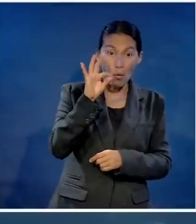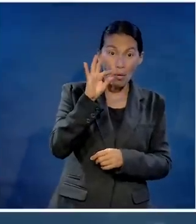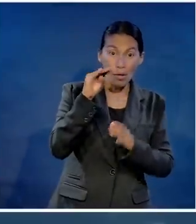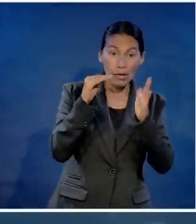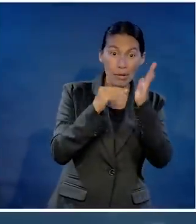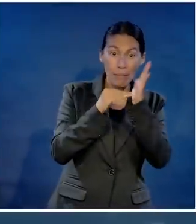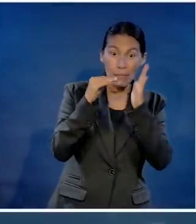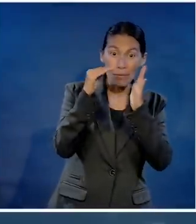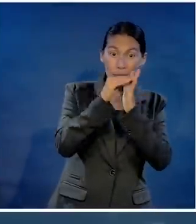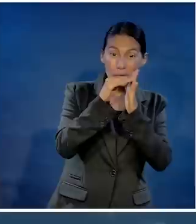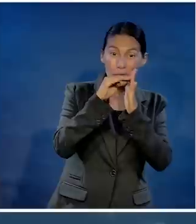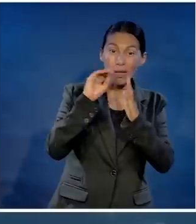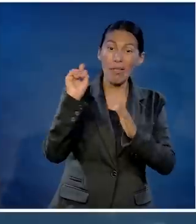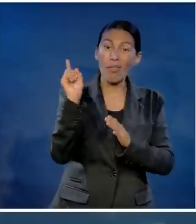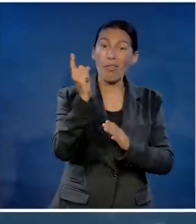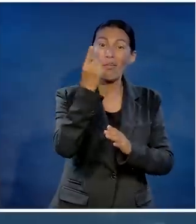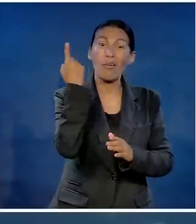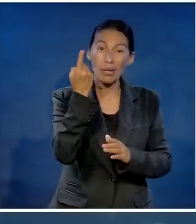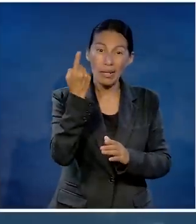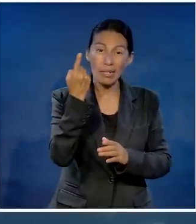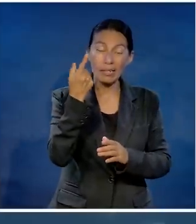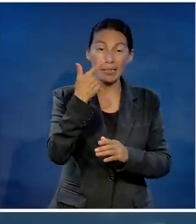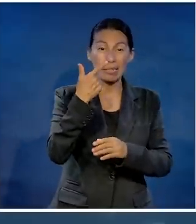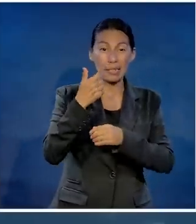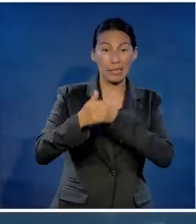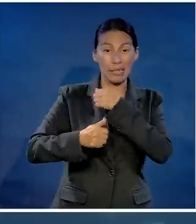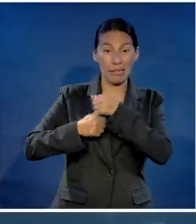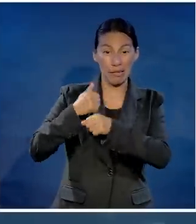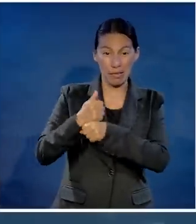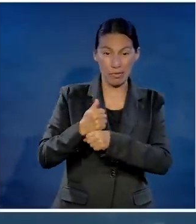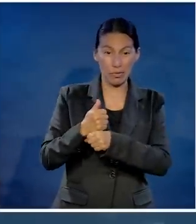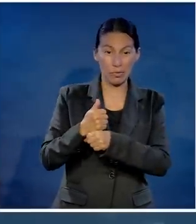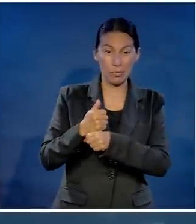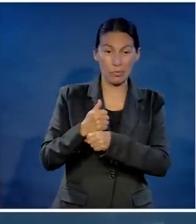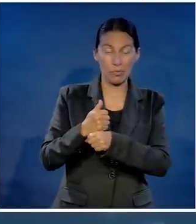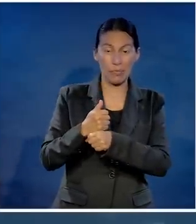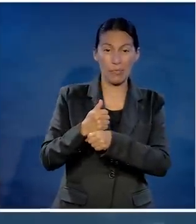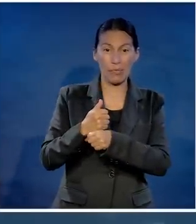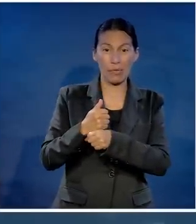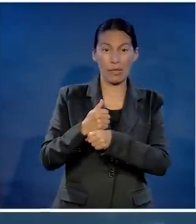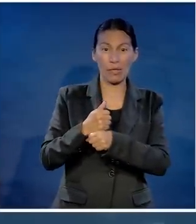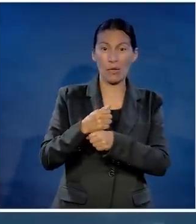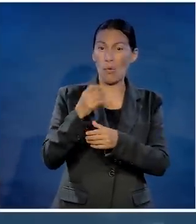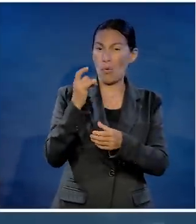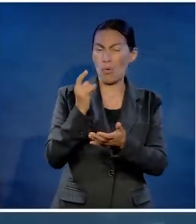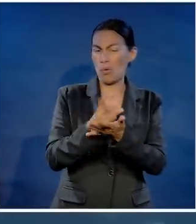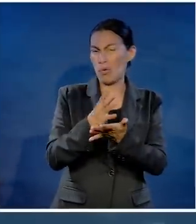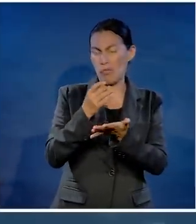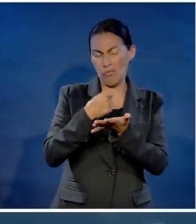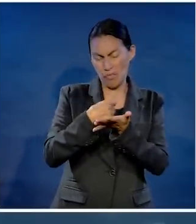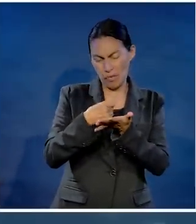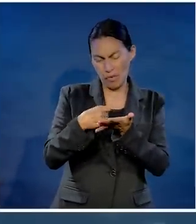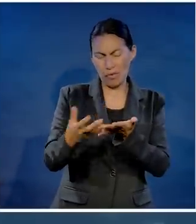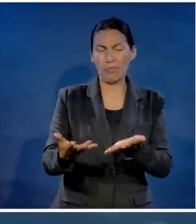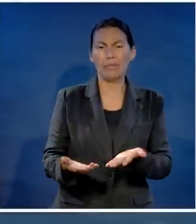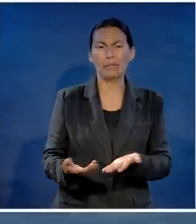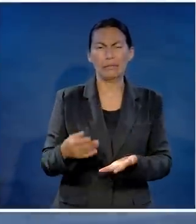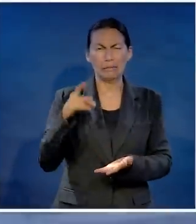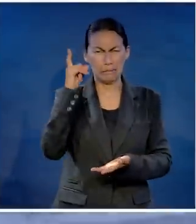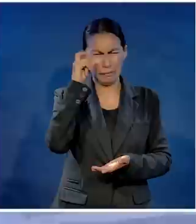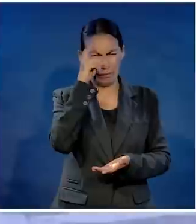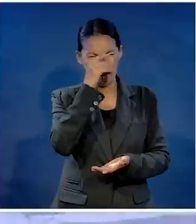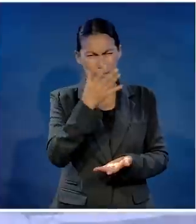su contrato. Que 40 millones de dólares por 7 años más un bono de 12 millones y medio más solo por firmar.